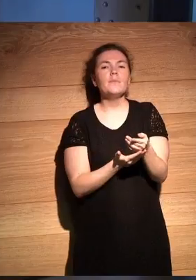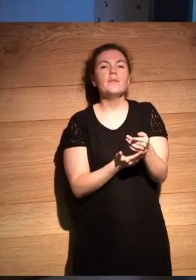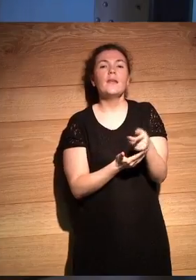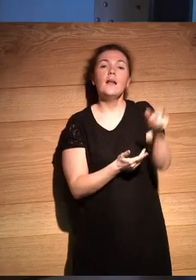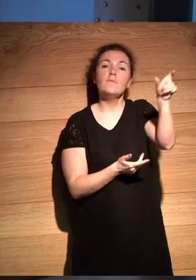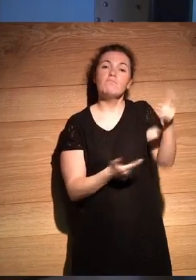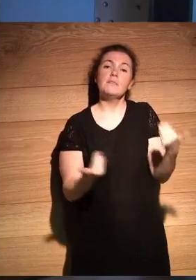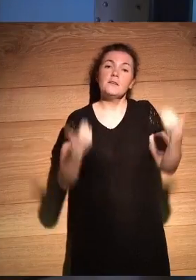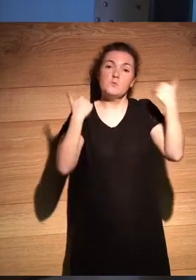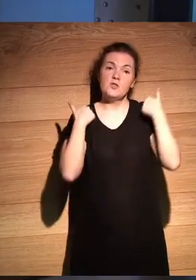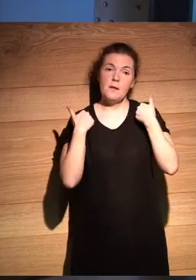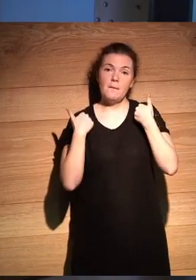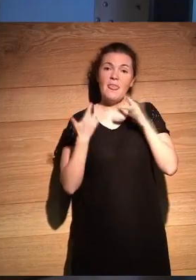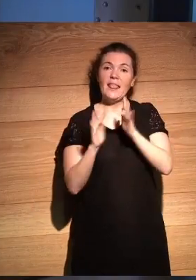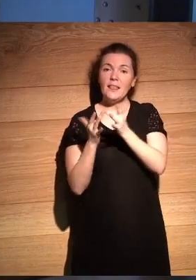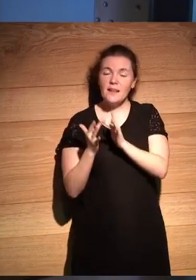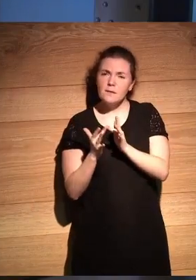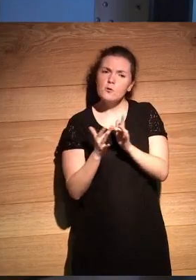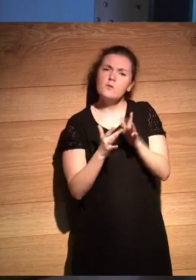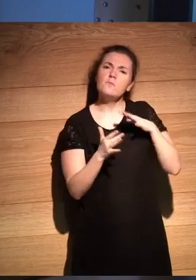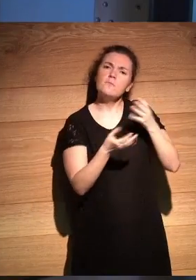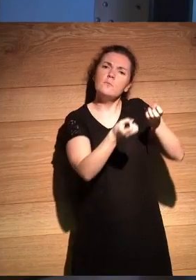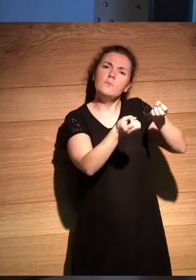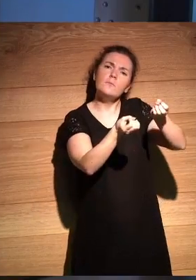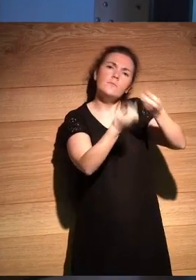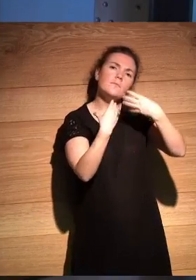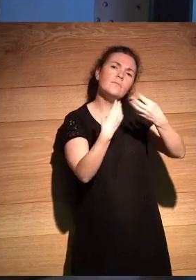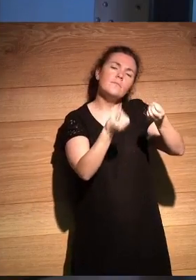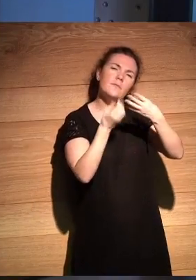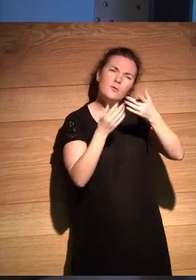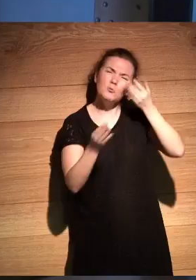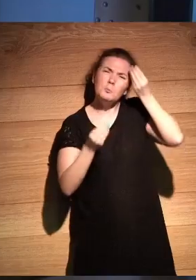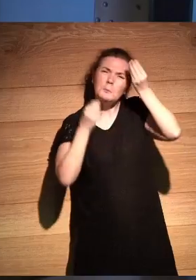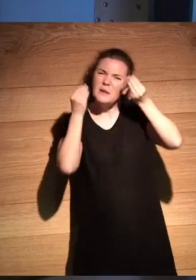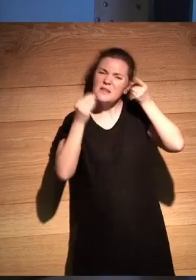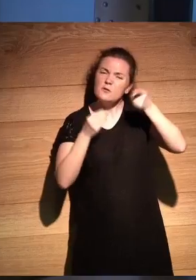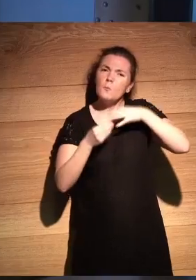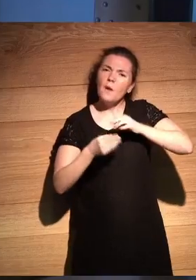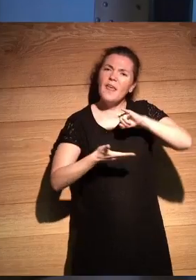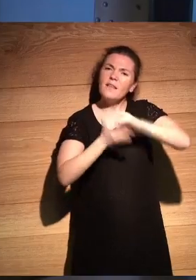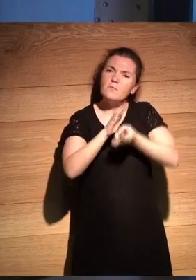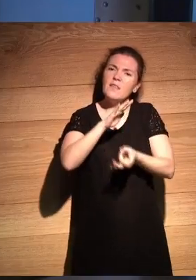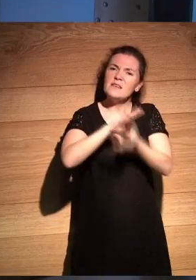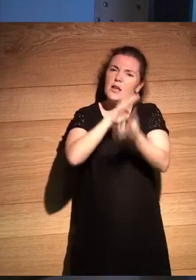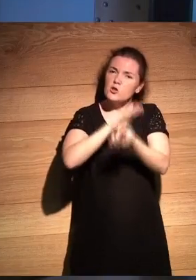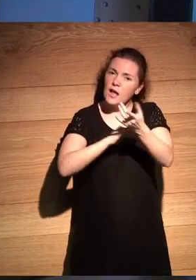el responsable de interactivos que nos contara un poco ¿tú crees que esto lo podemos seguir desarrollando? o sea esto vale un dineral